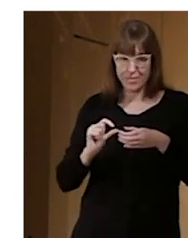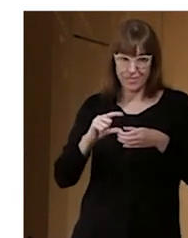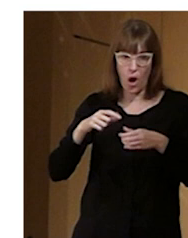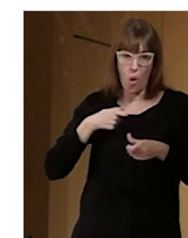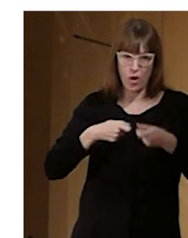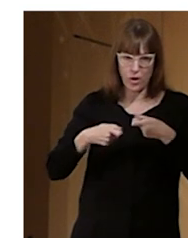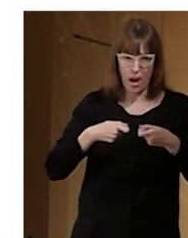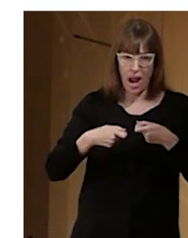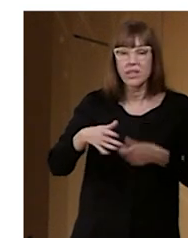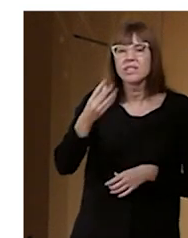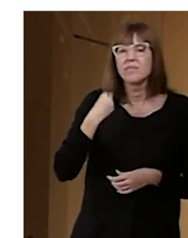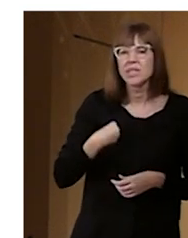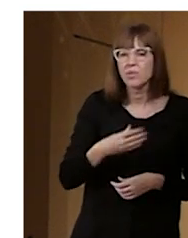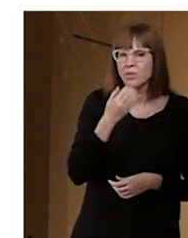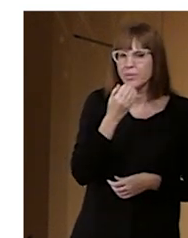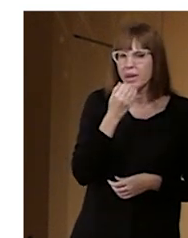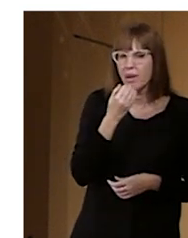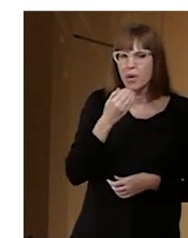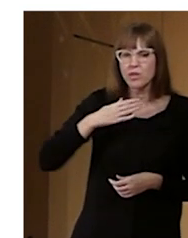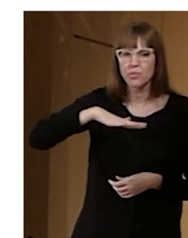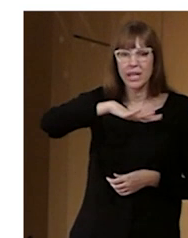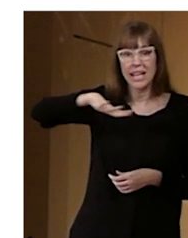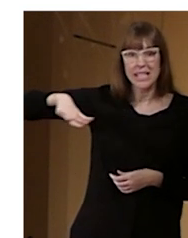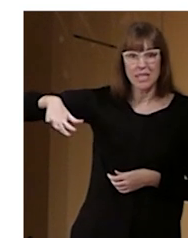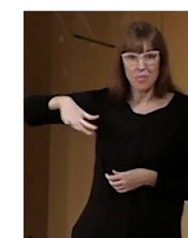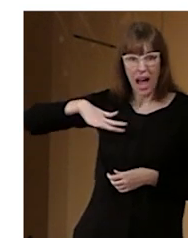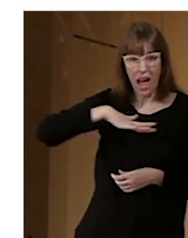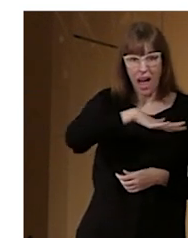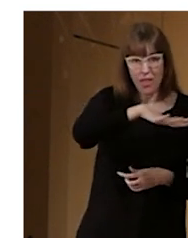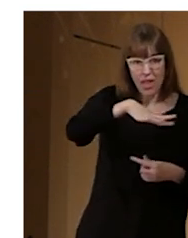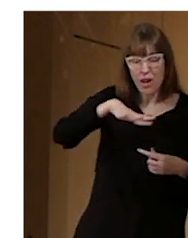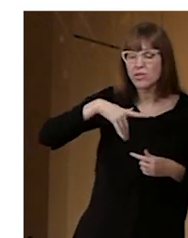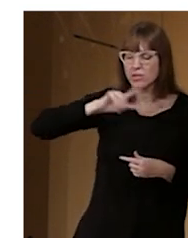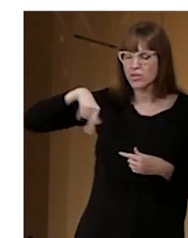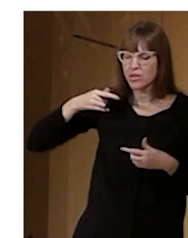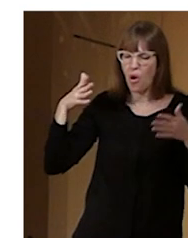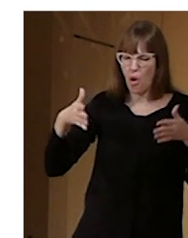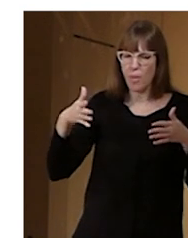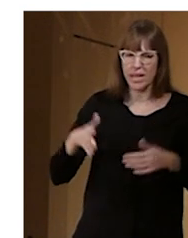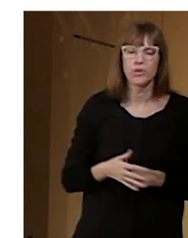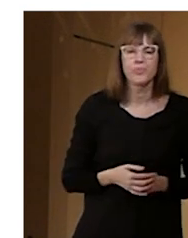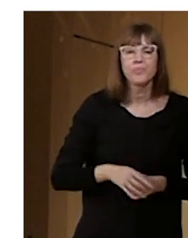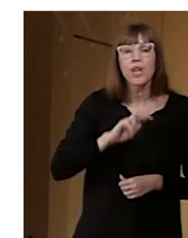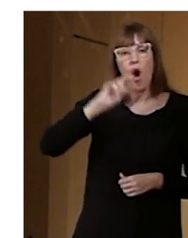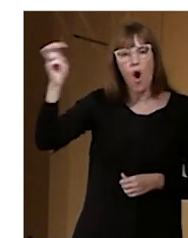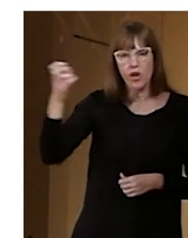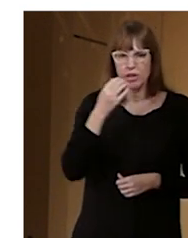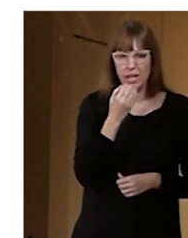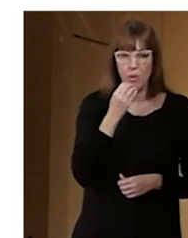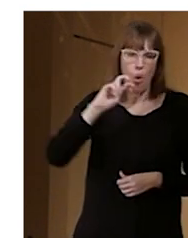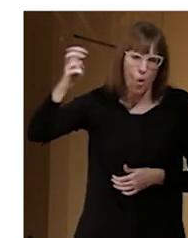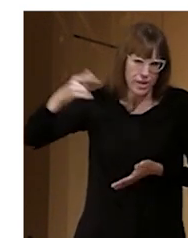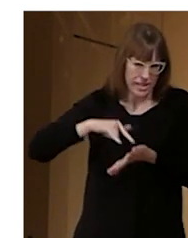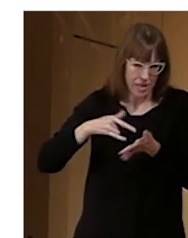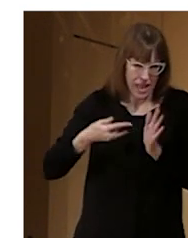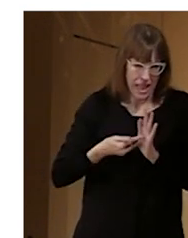recomendamos y sería como de las primeras cosas que creemos que tienen que hacer. Luego, otros ejemplos, por ejemplo, otras medidas